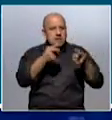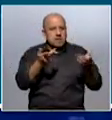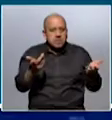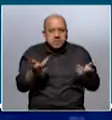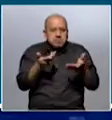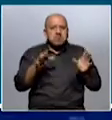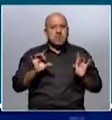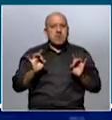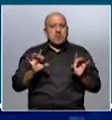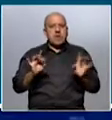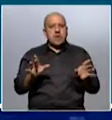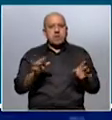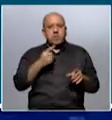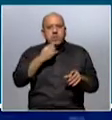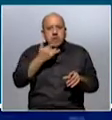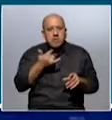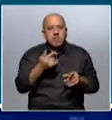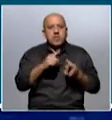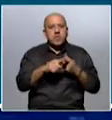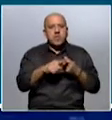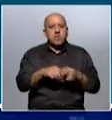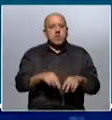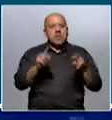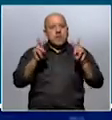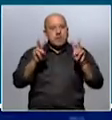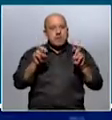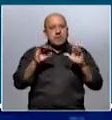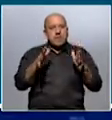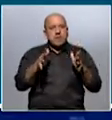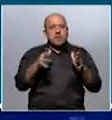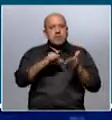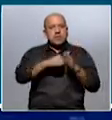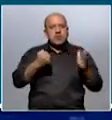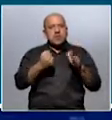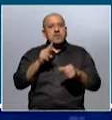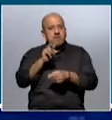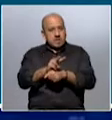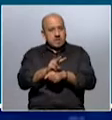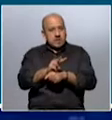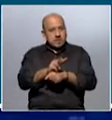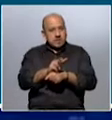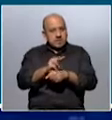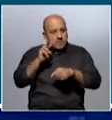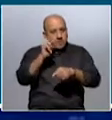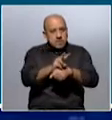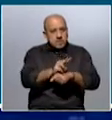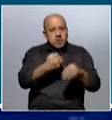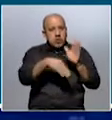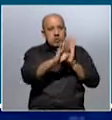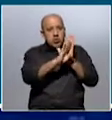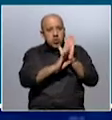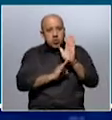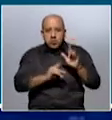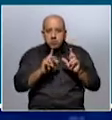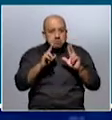quedan naturalizadas. Por ejemplo, el tema de la suspensión radical de visitas. Más allá de que los protocolos no dicen